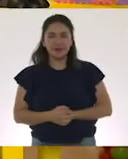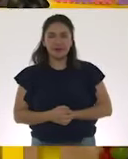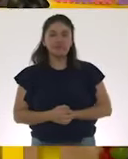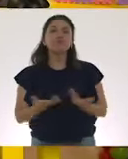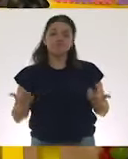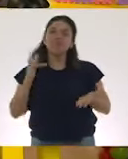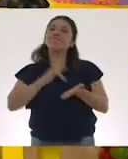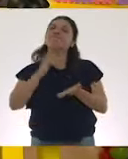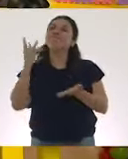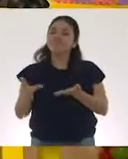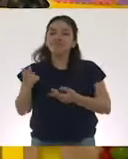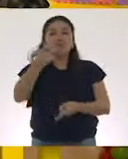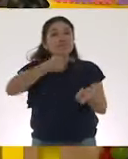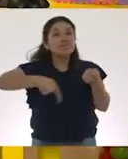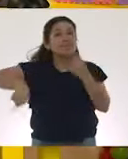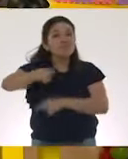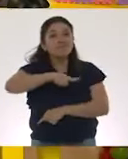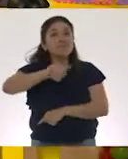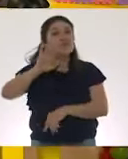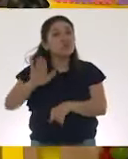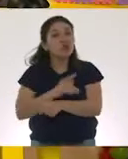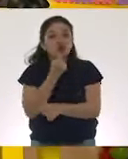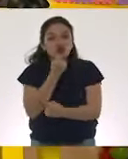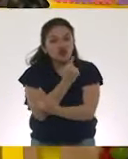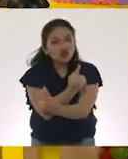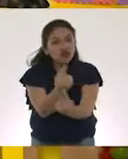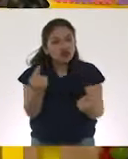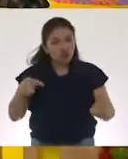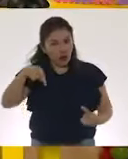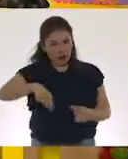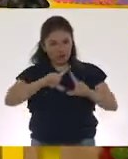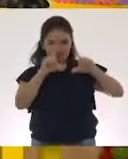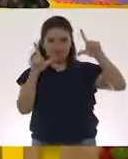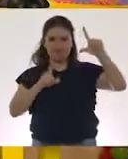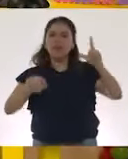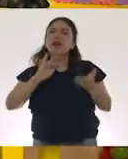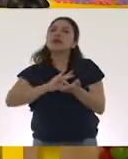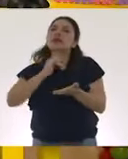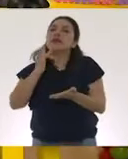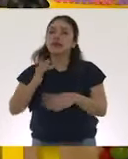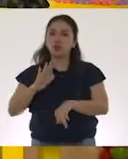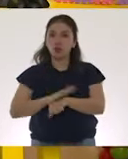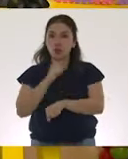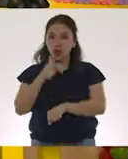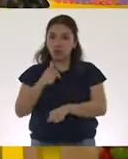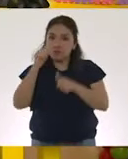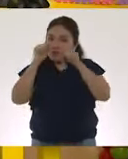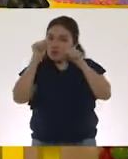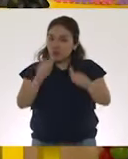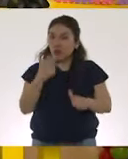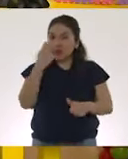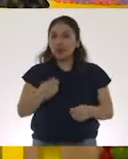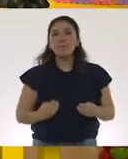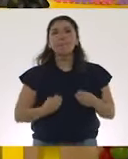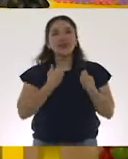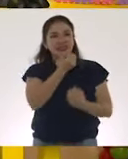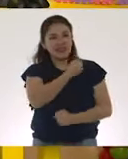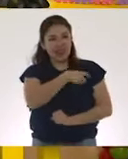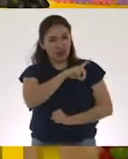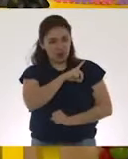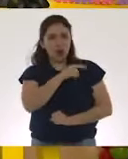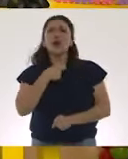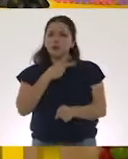Les agradecemos mucho a todos ustedes, niñas y niños de México. Gracias por estar en este segmento de Vida Saludable.